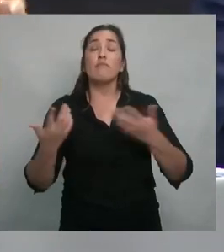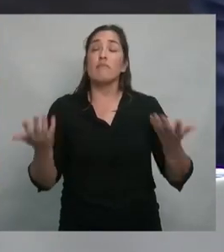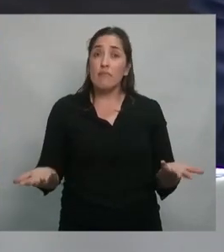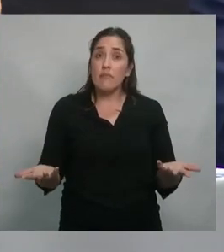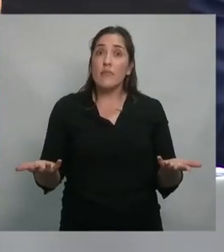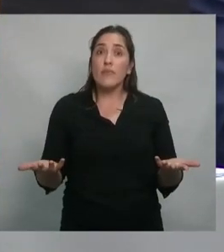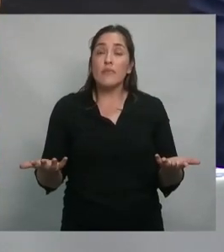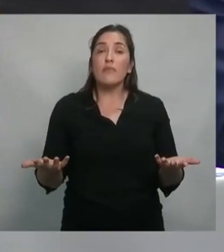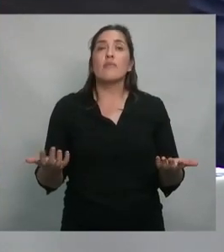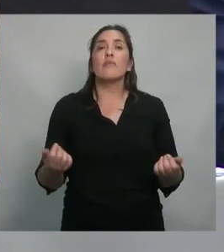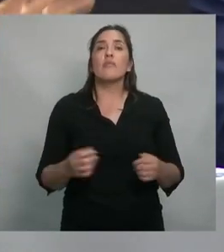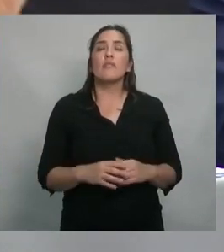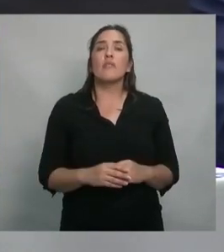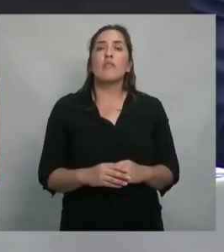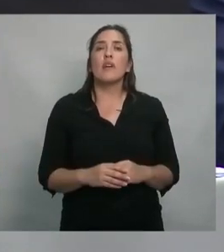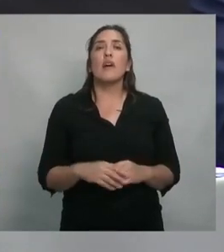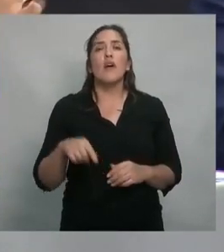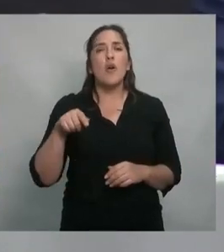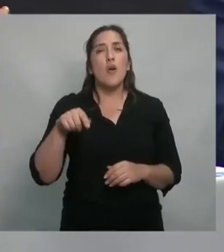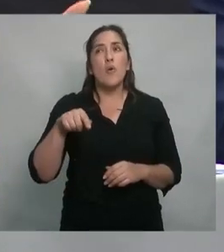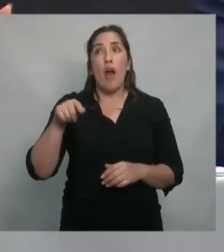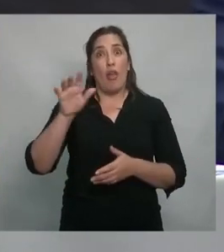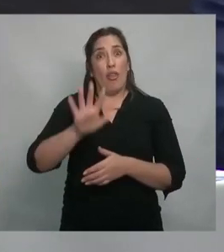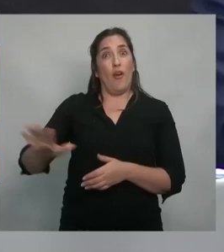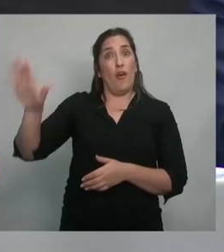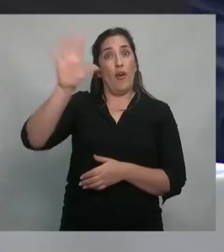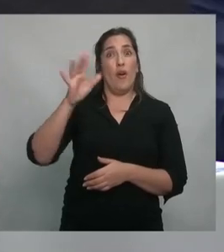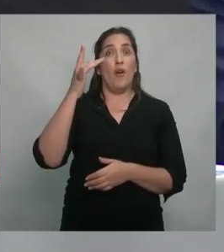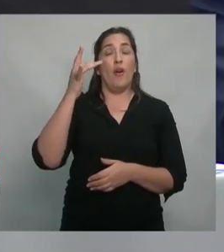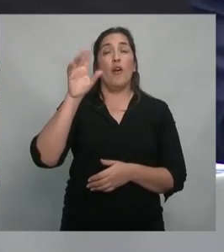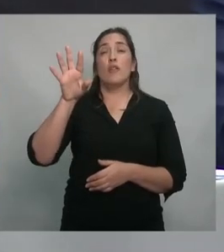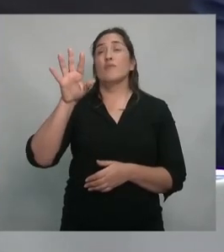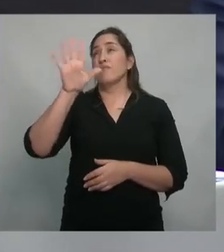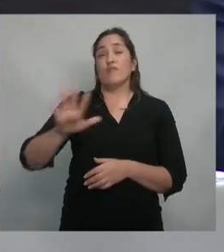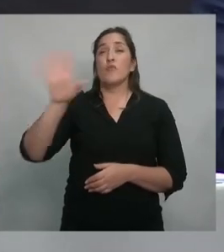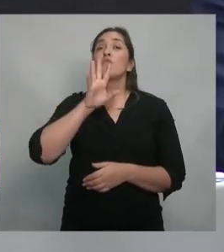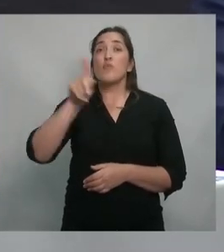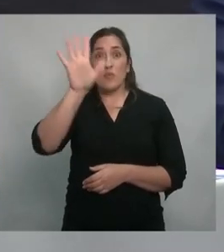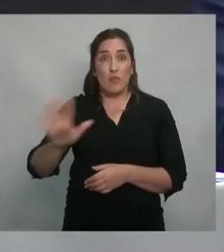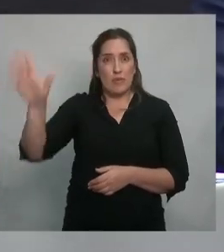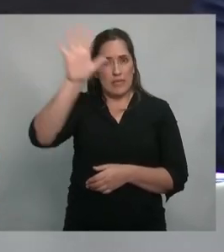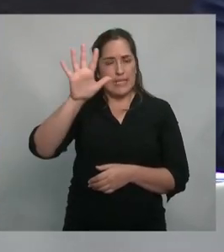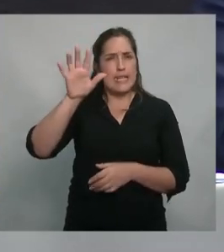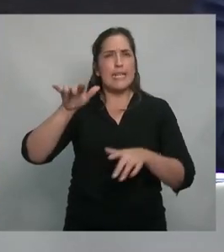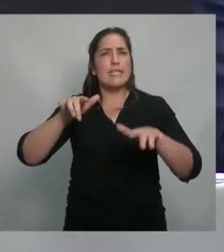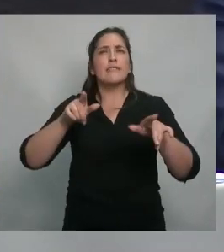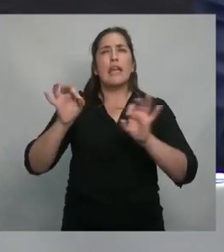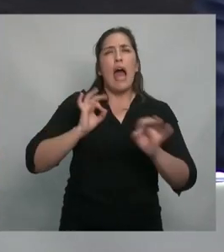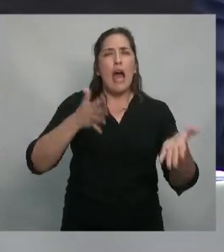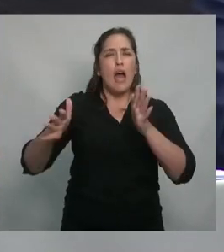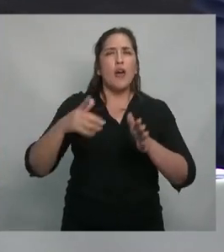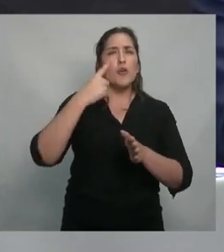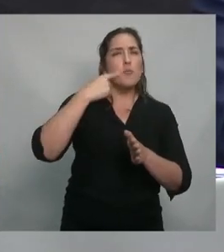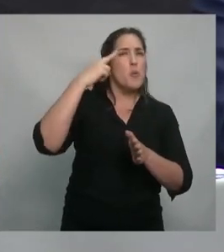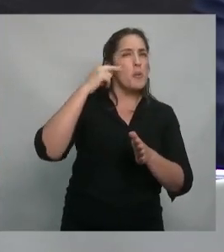Cuando la construcción de la Unión Soviética comienza a hacer agua en los años 70